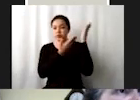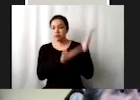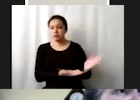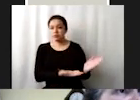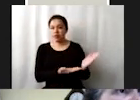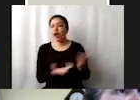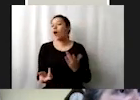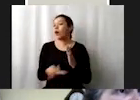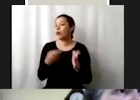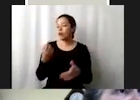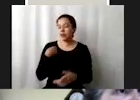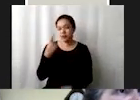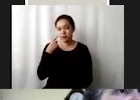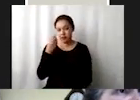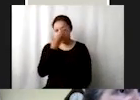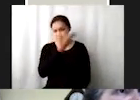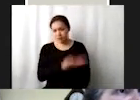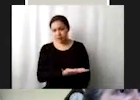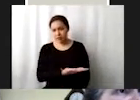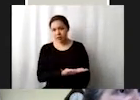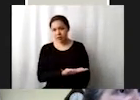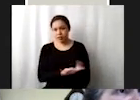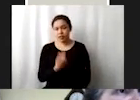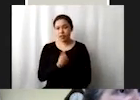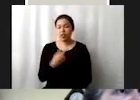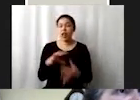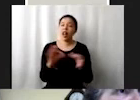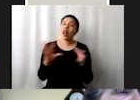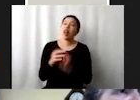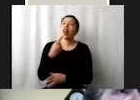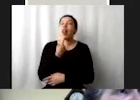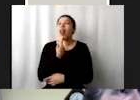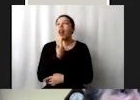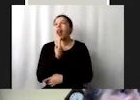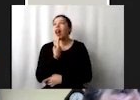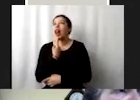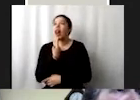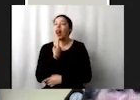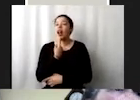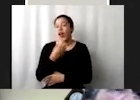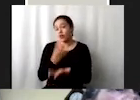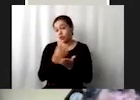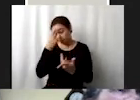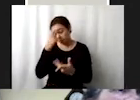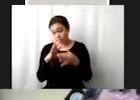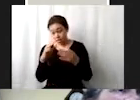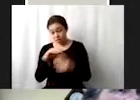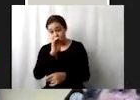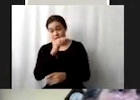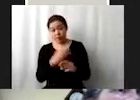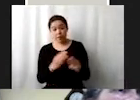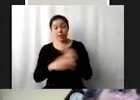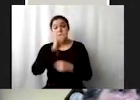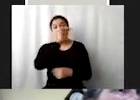vean todos estos instrumentos todo el choro que les aviento como herramientas para la exigibilidad de